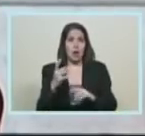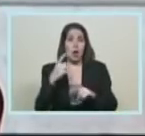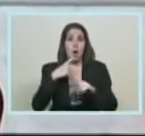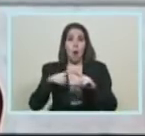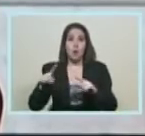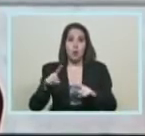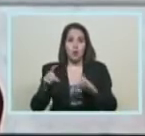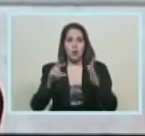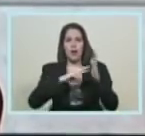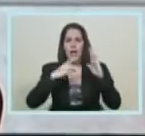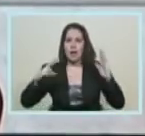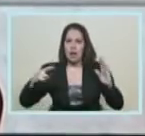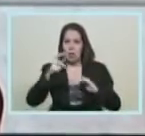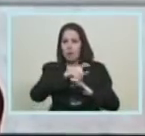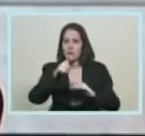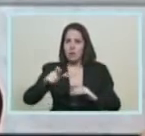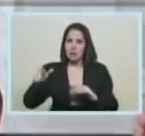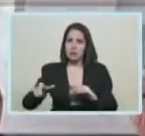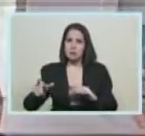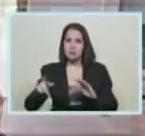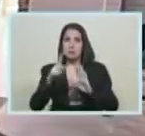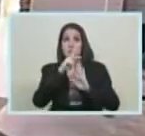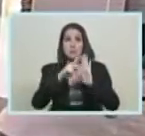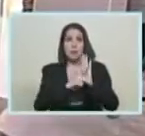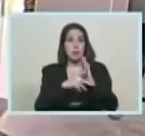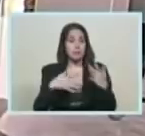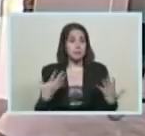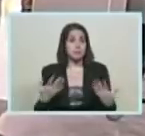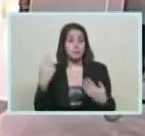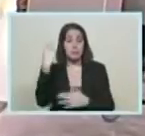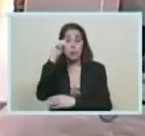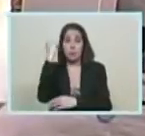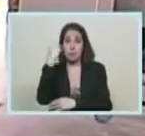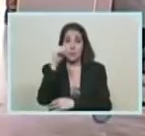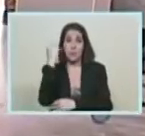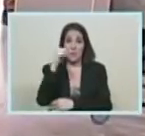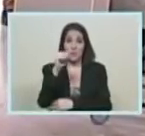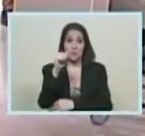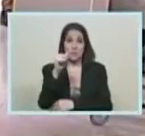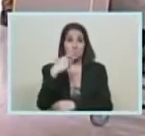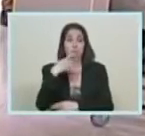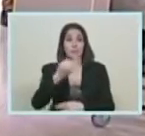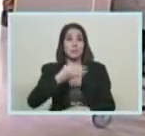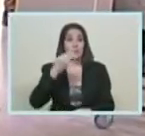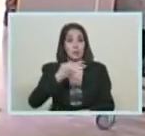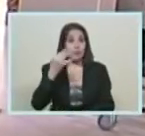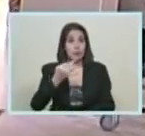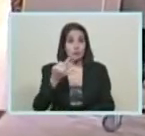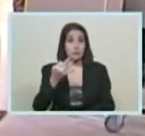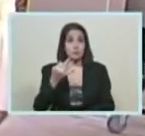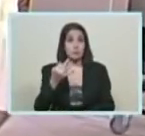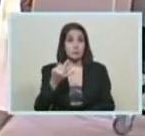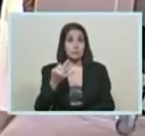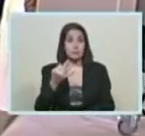recreadores. Y el plan de recreadores a nivel nacional verdaderamente es